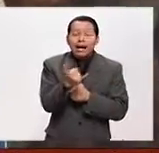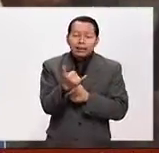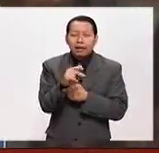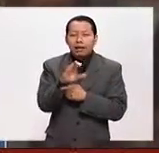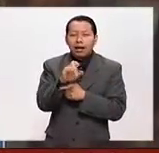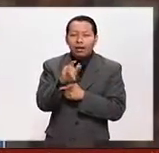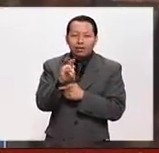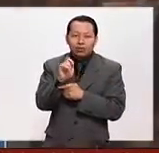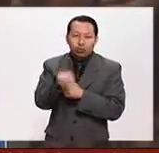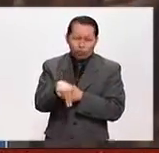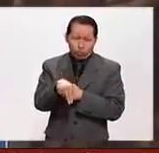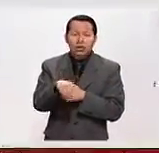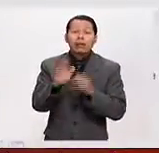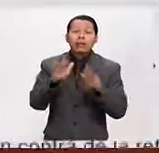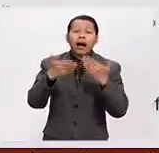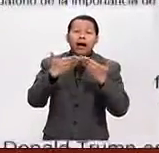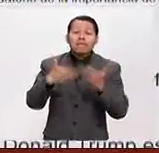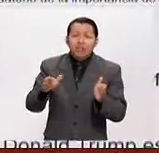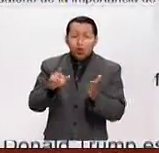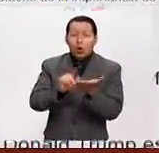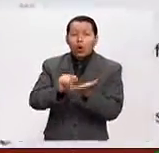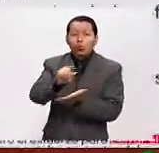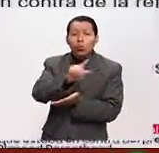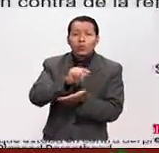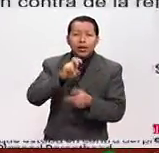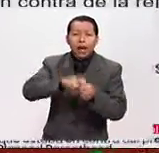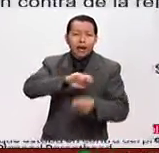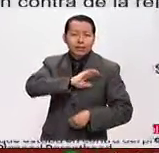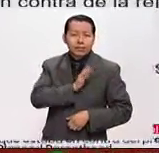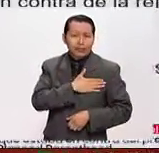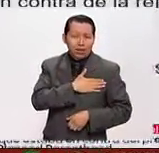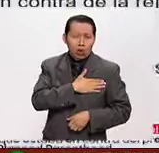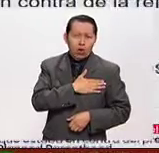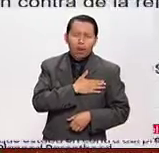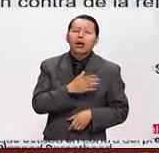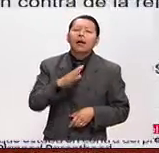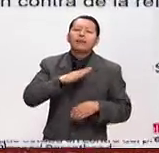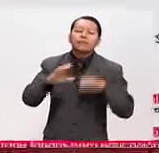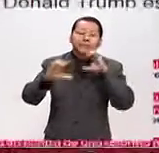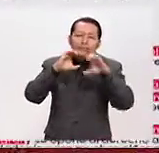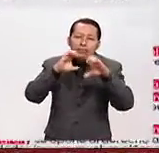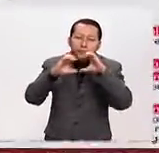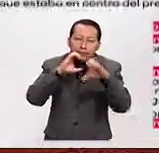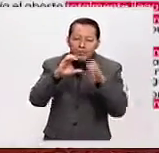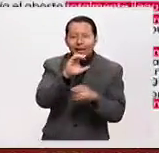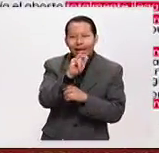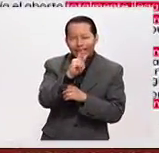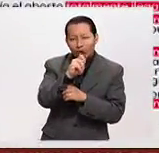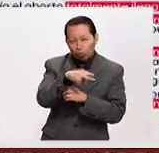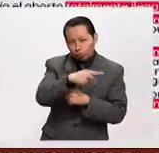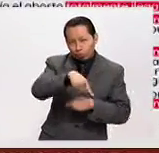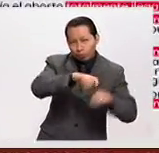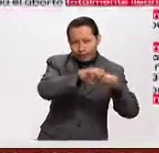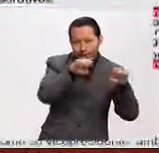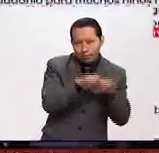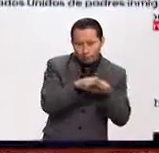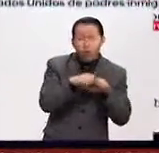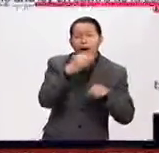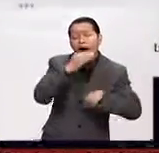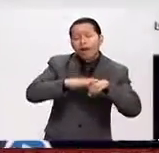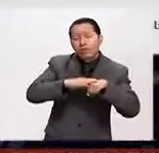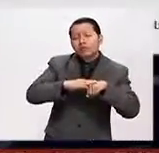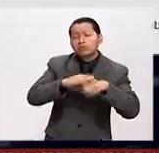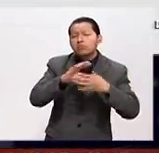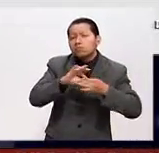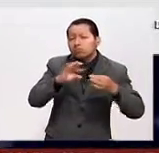una cuenta de Twitter en español. A través de un comunicado, el equipo de Clinton informó que con esta acción la